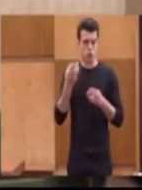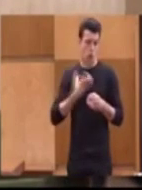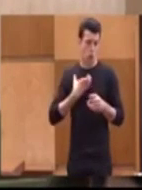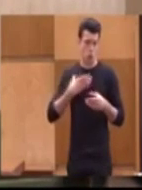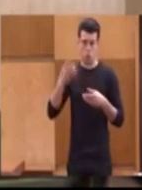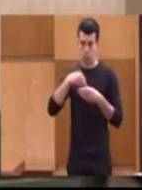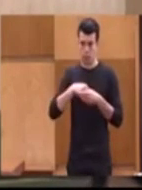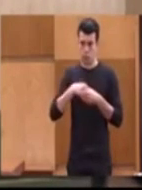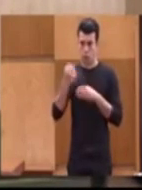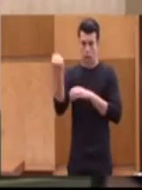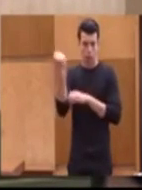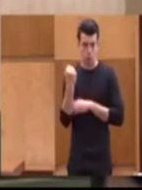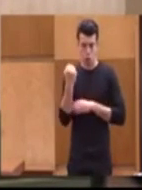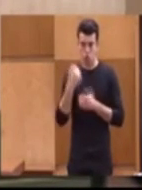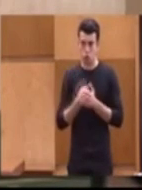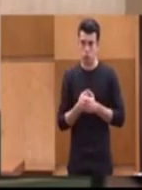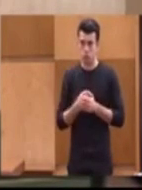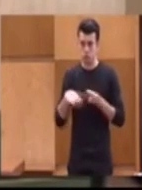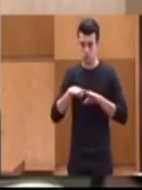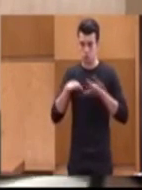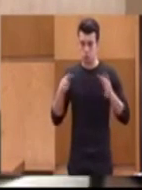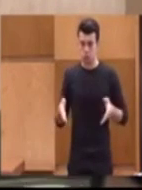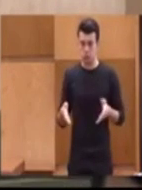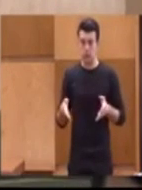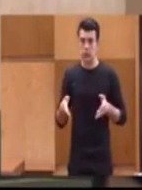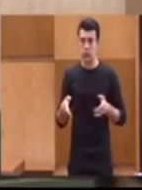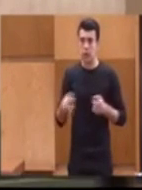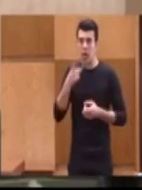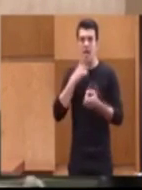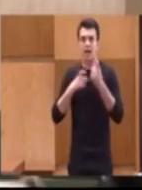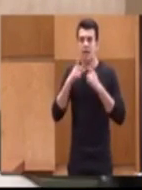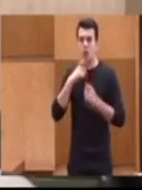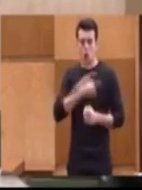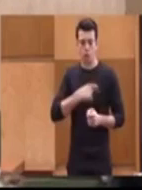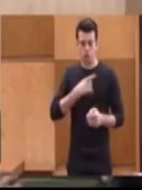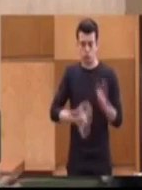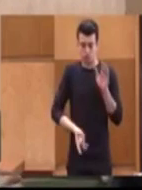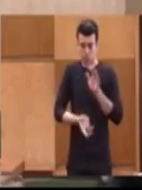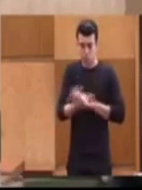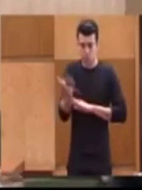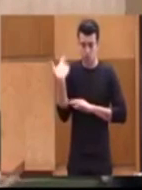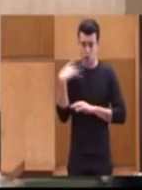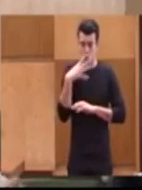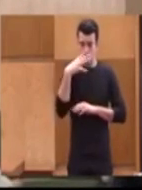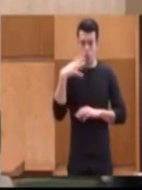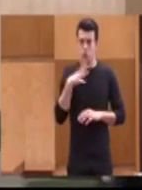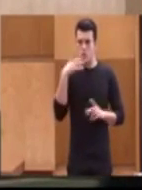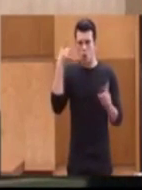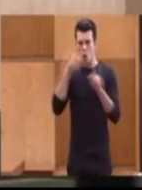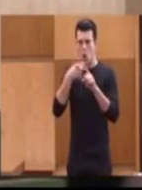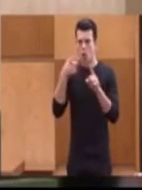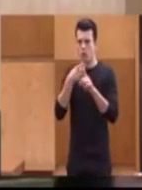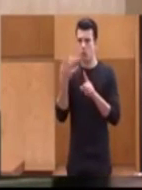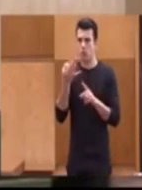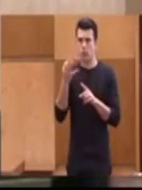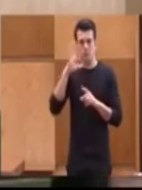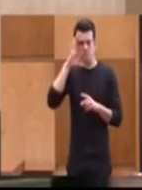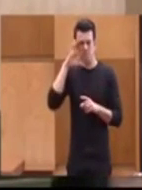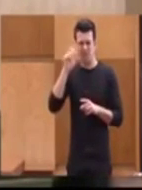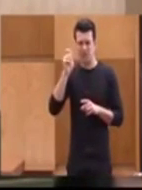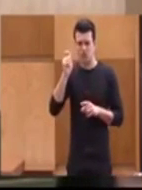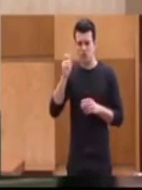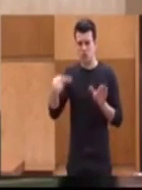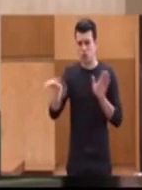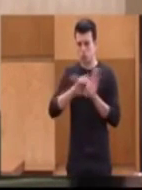su apoyo. La Mesa Estatal por Referéndum de las Pensiones nacimos hace casi cuatro años con el objetivo de blindar las pensiones en la